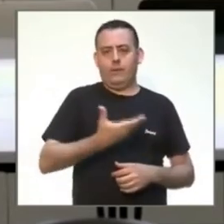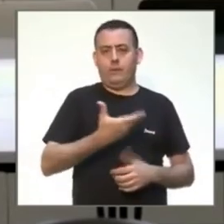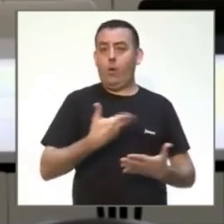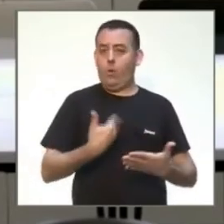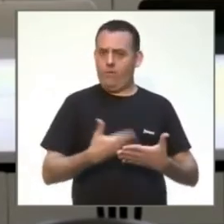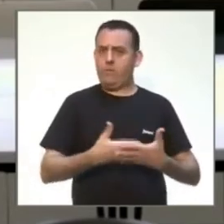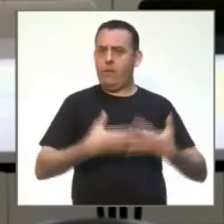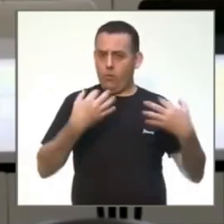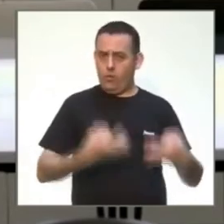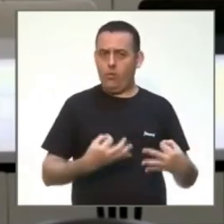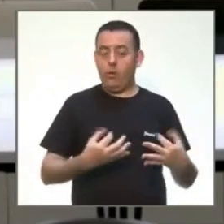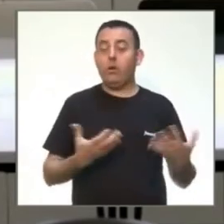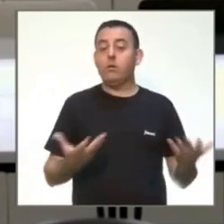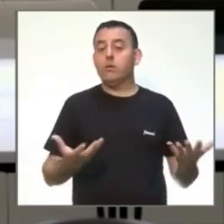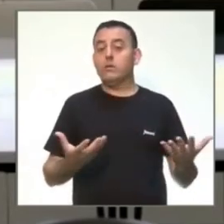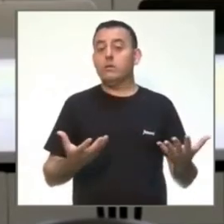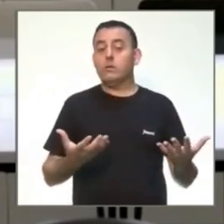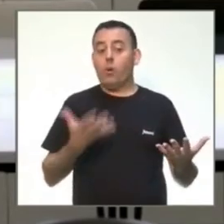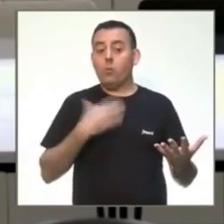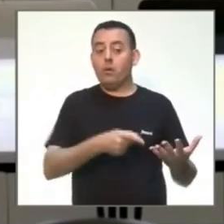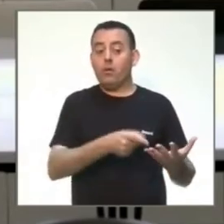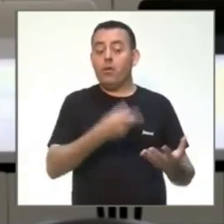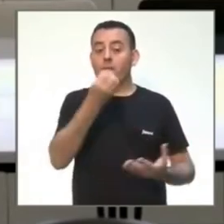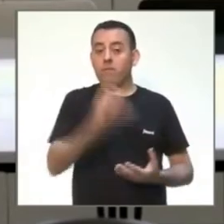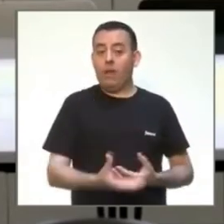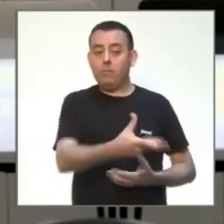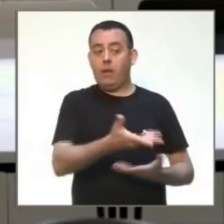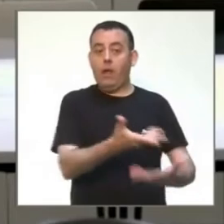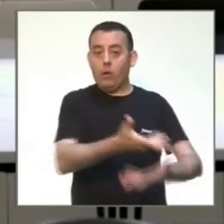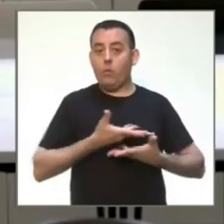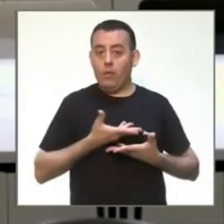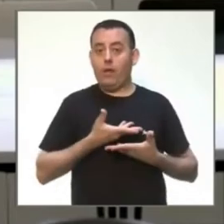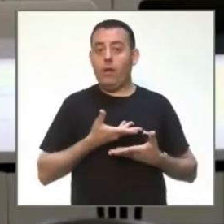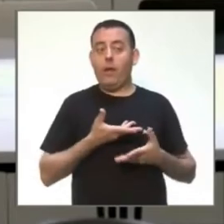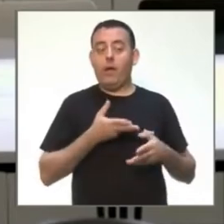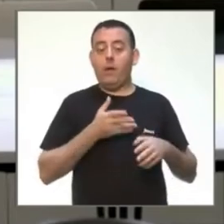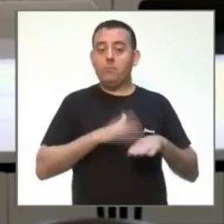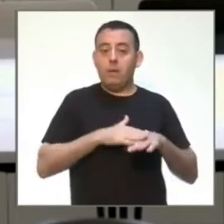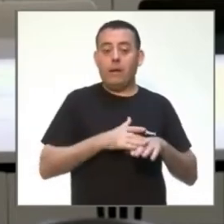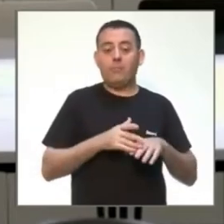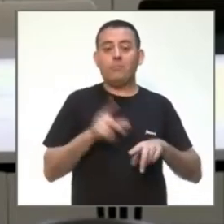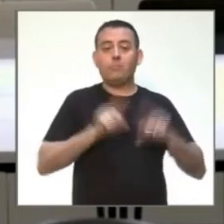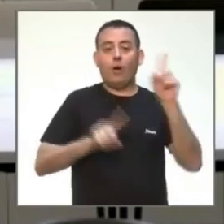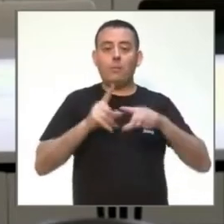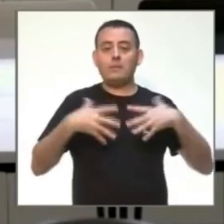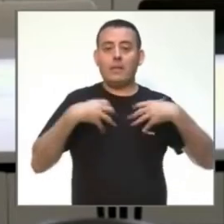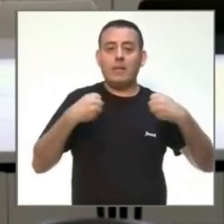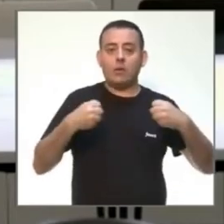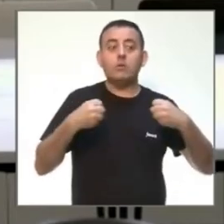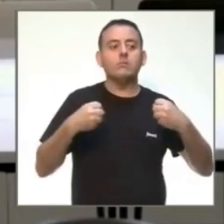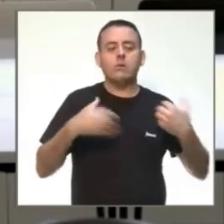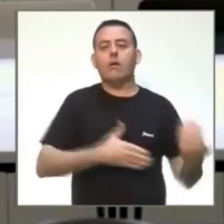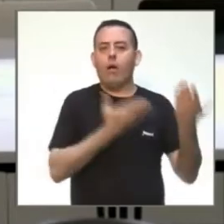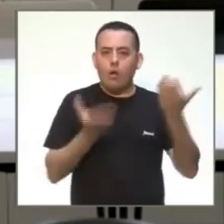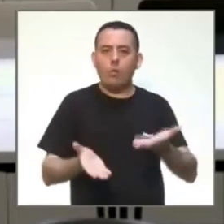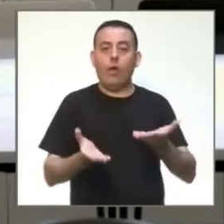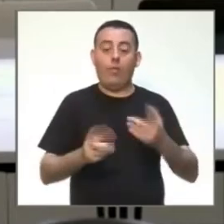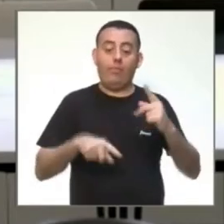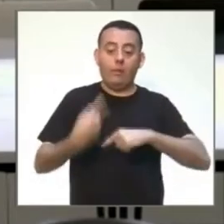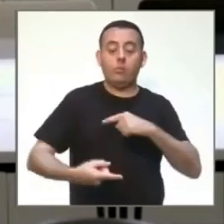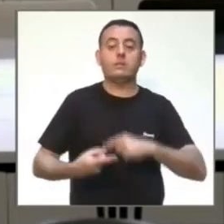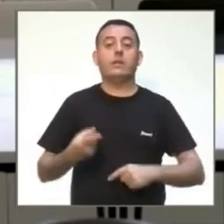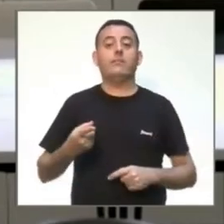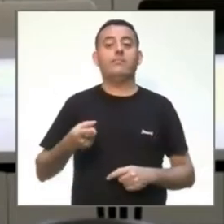que ayudan verdaderamente a la resolución de los problemas sanitarios y a la toma de decisiones